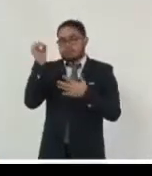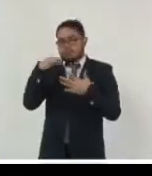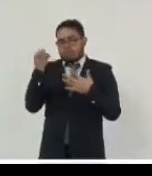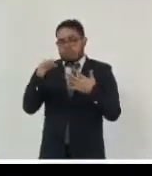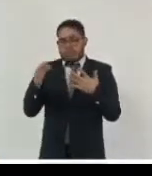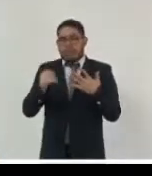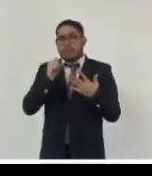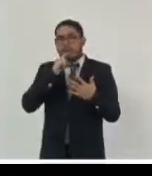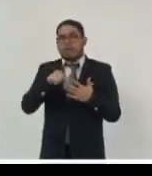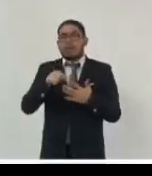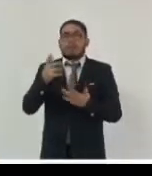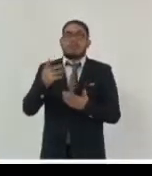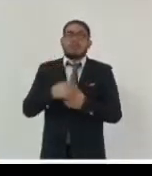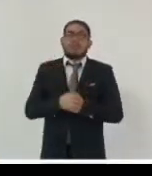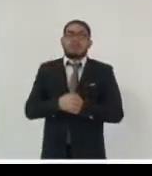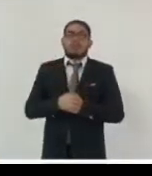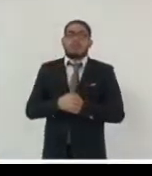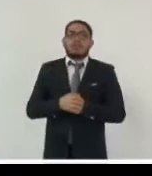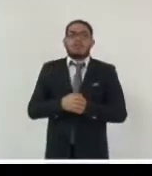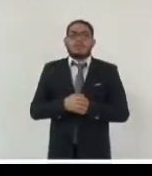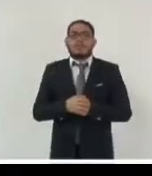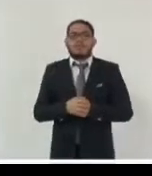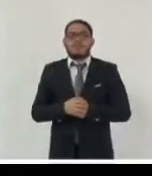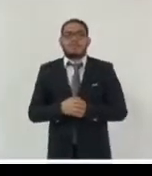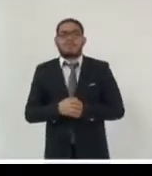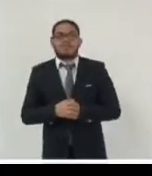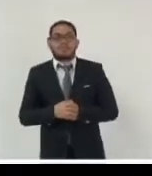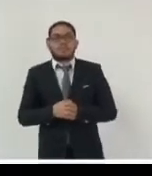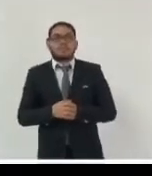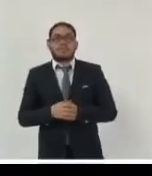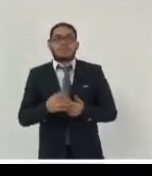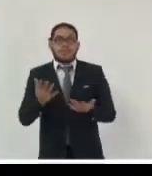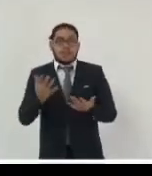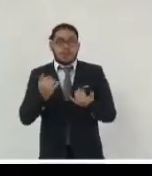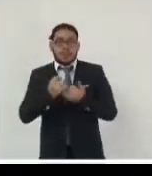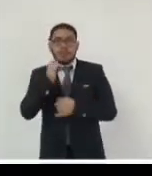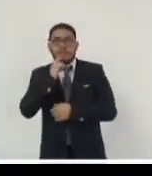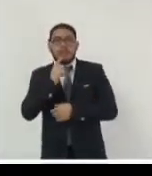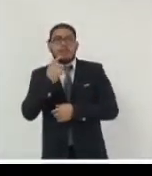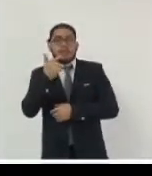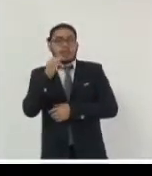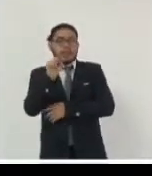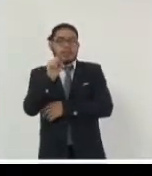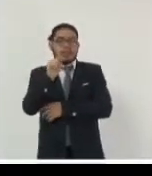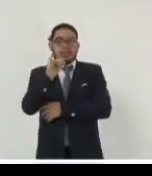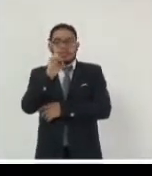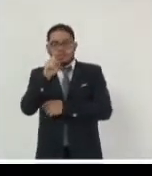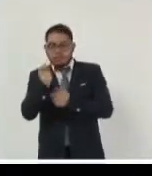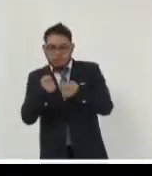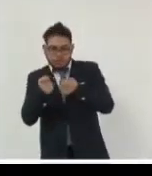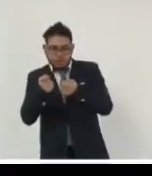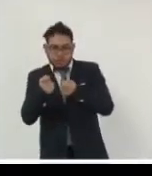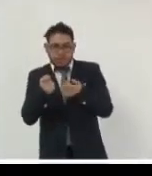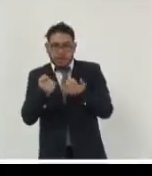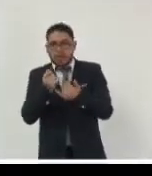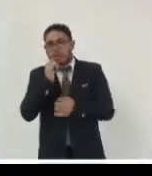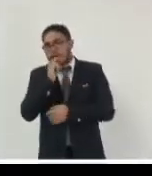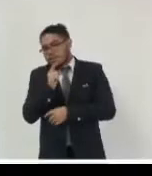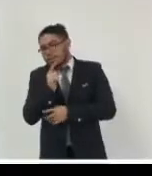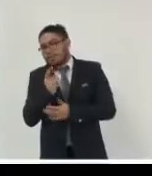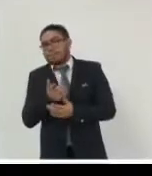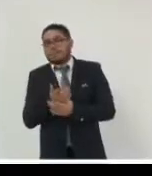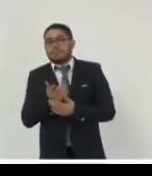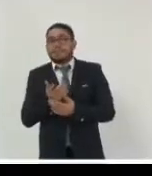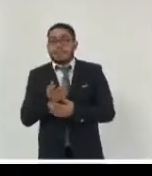de un sistema de gestión documental y una expresión de archivos por supuesto si nosotros